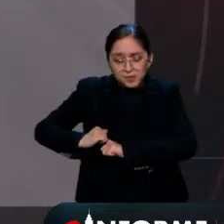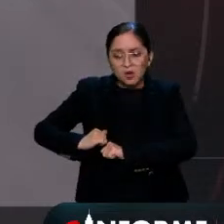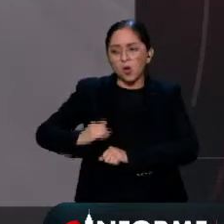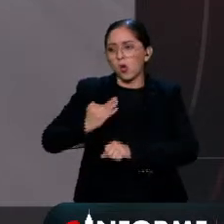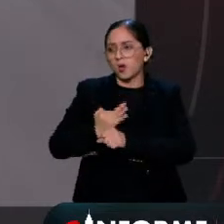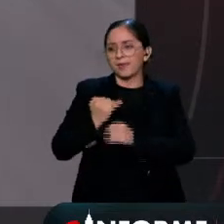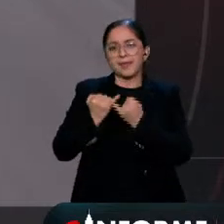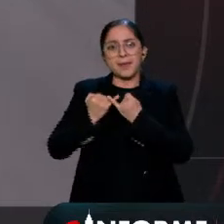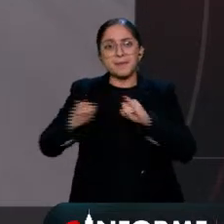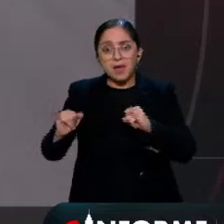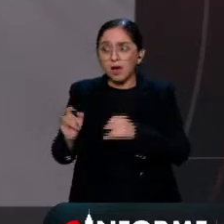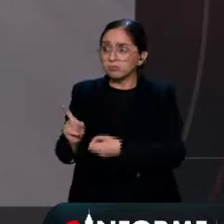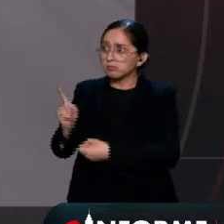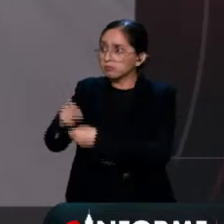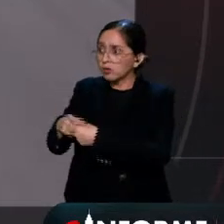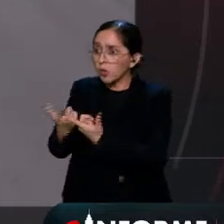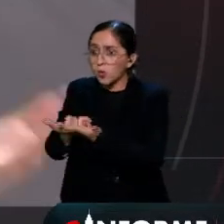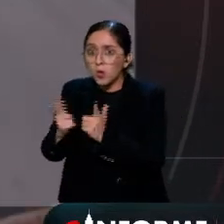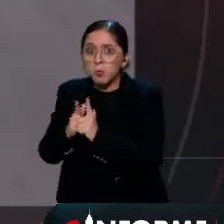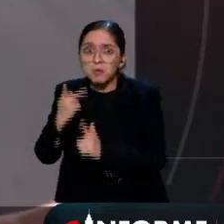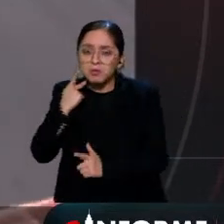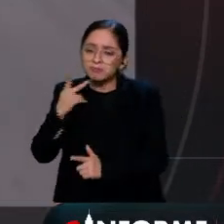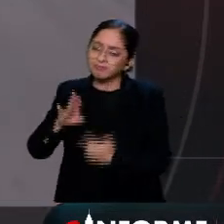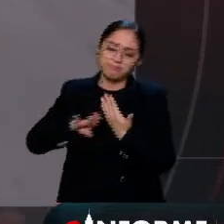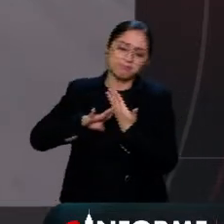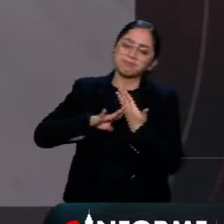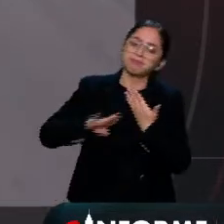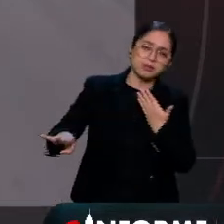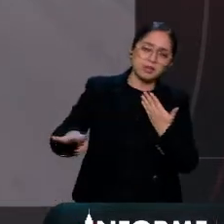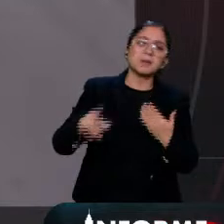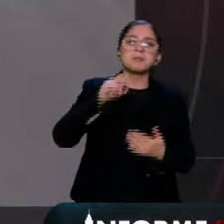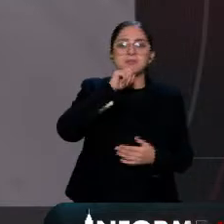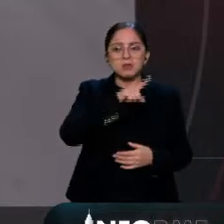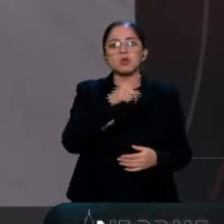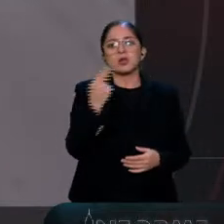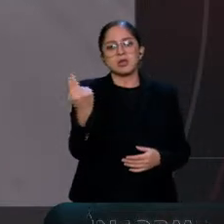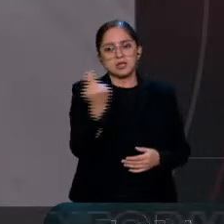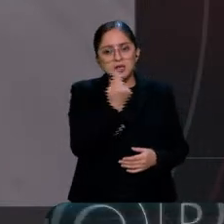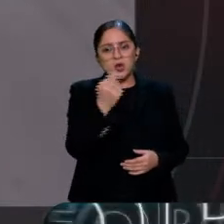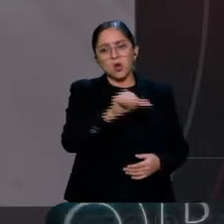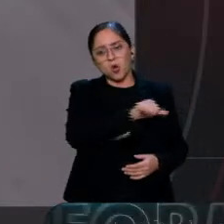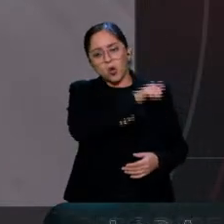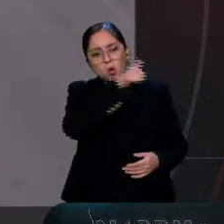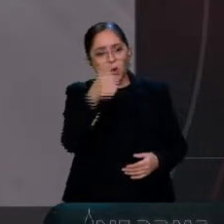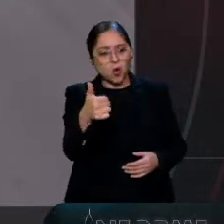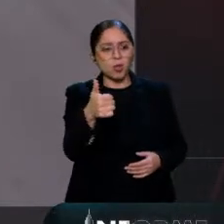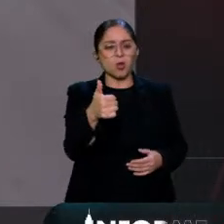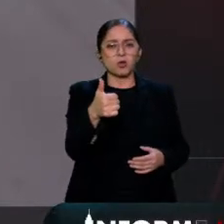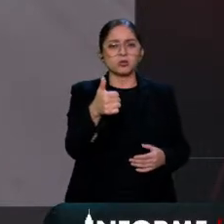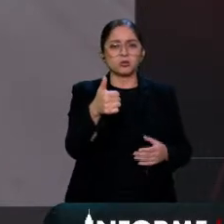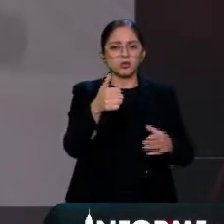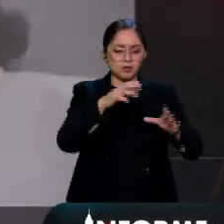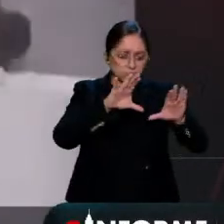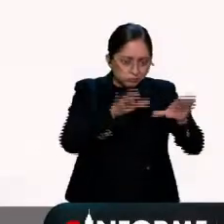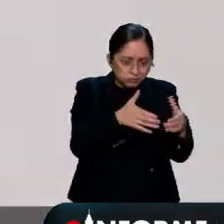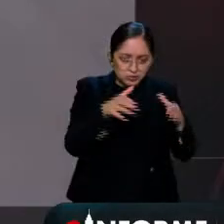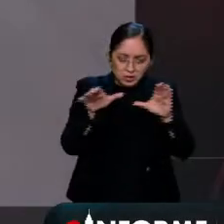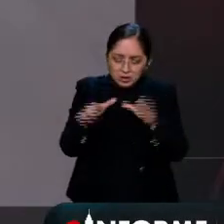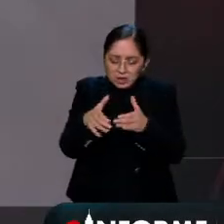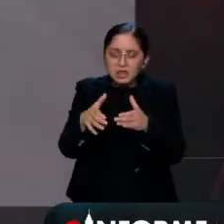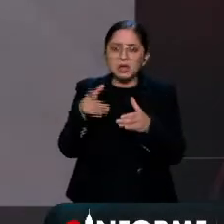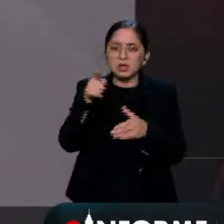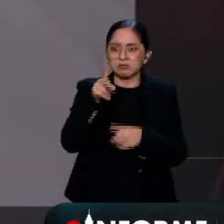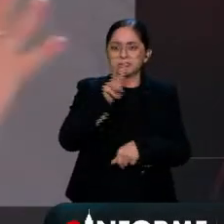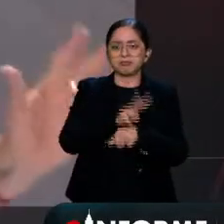alejadas de cualquier poder, y que si no, pues por eso necesitamos también a los órganos, a los otros órganos autónomos constitucionales que estén vigilando.